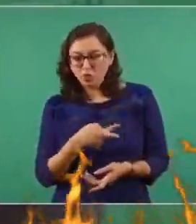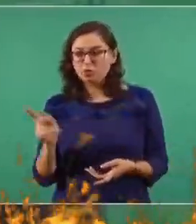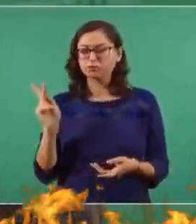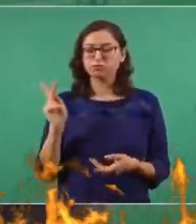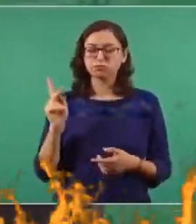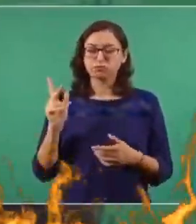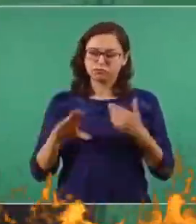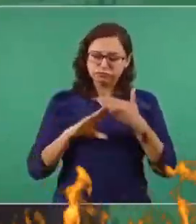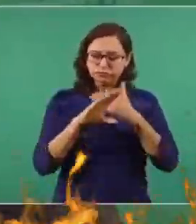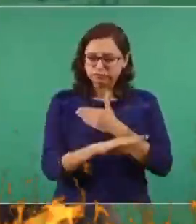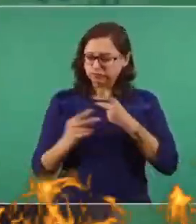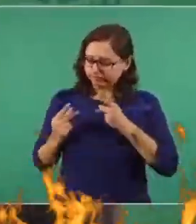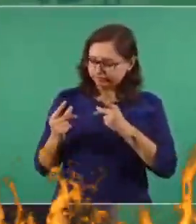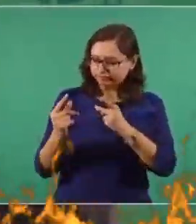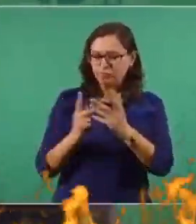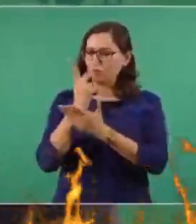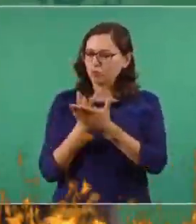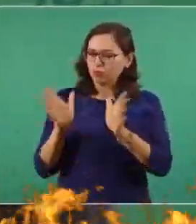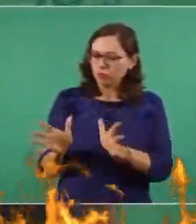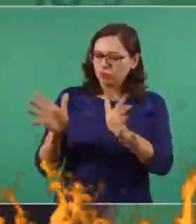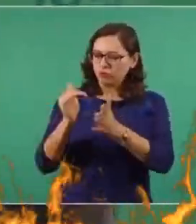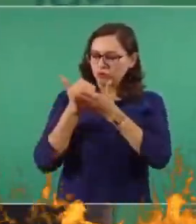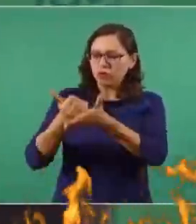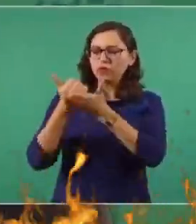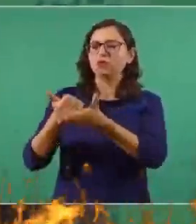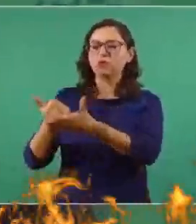con todos los programas de bienestar.